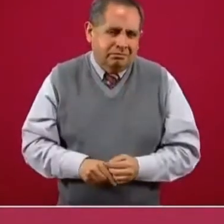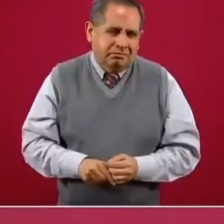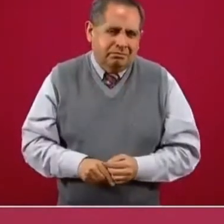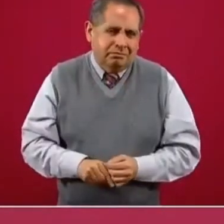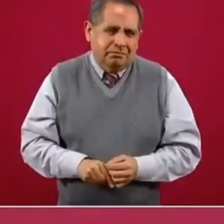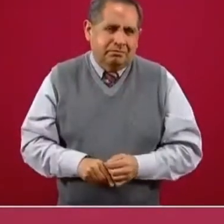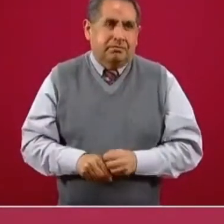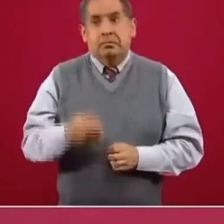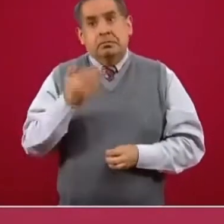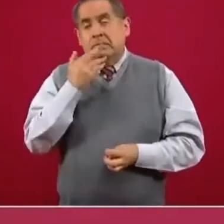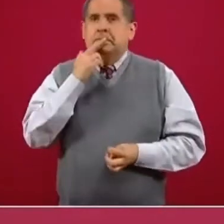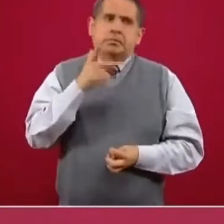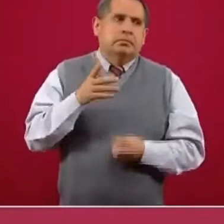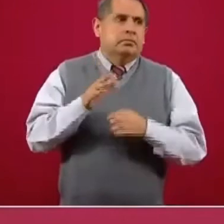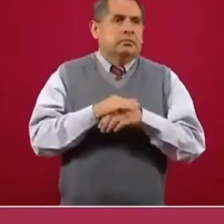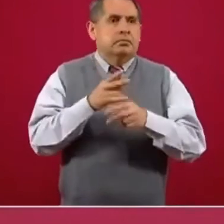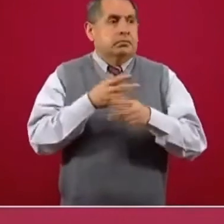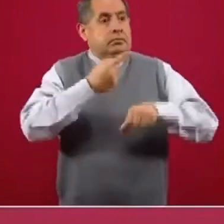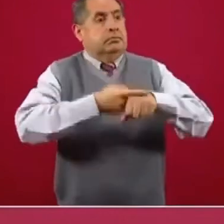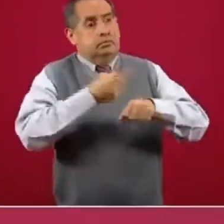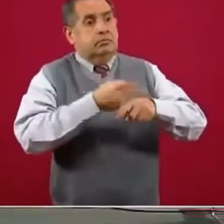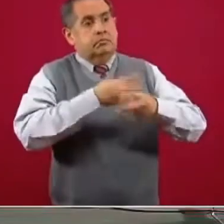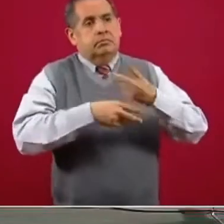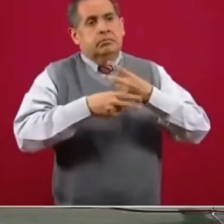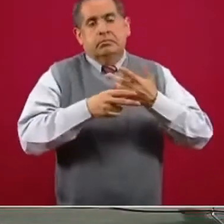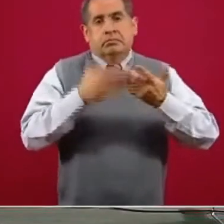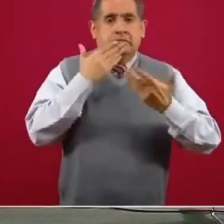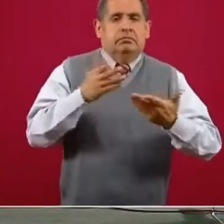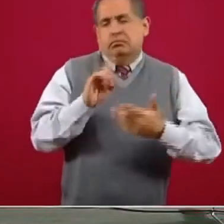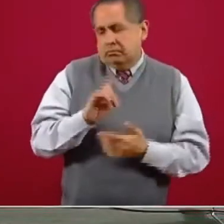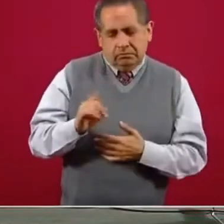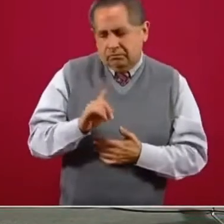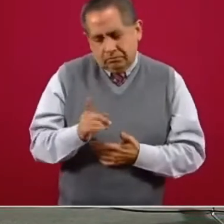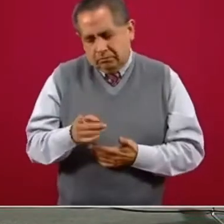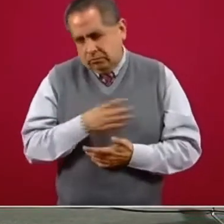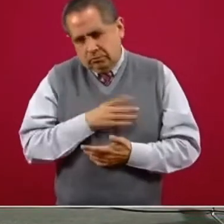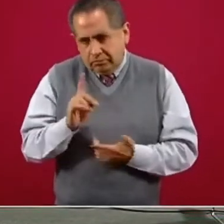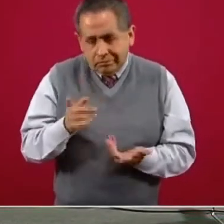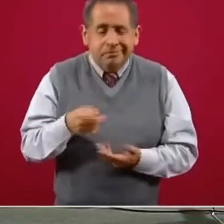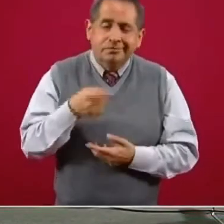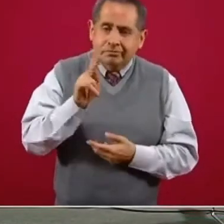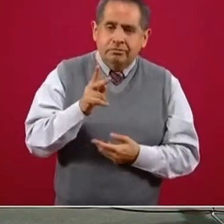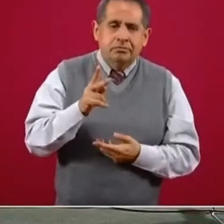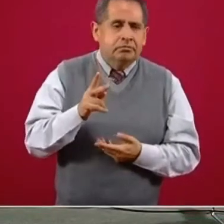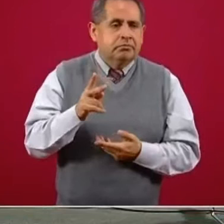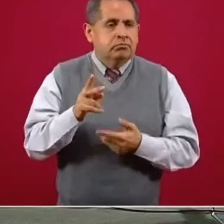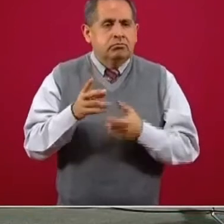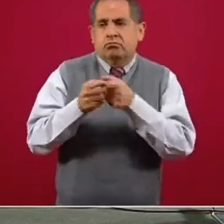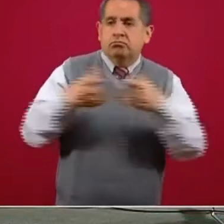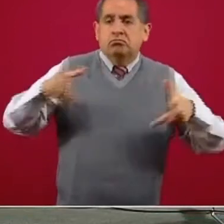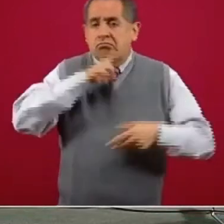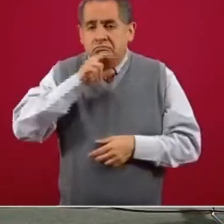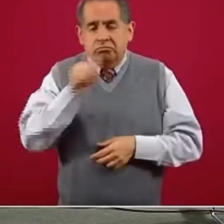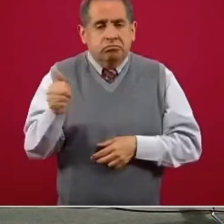que sea una buena noticia que la gente padezca enfermedad, por supuesto que no, y mucho menos que la gente tenga